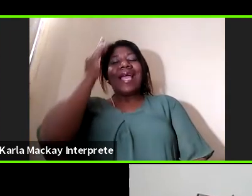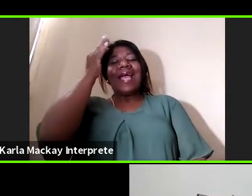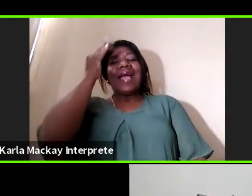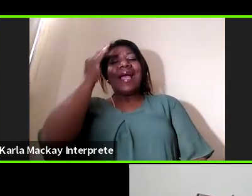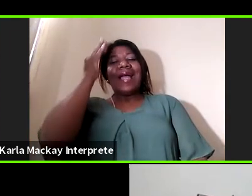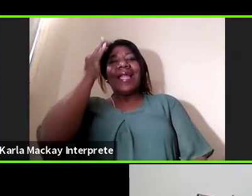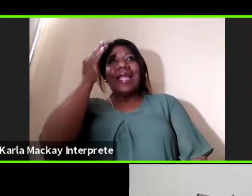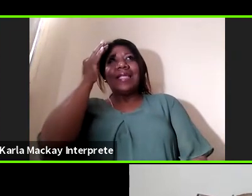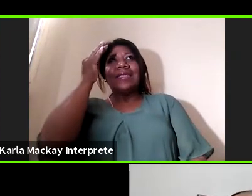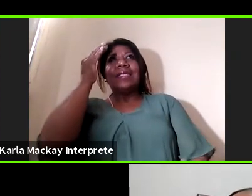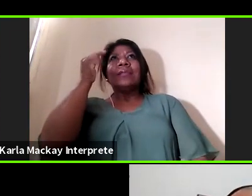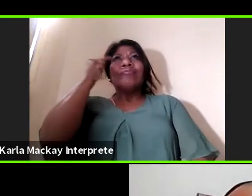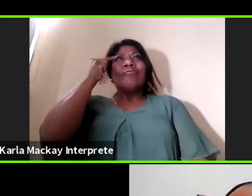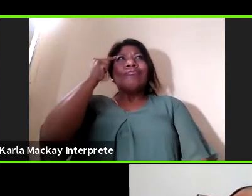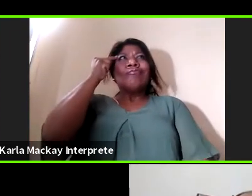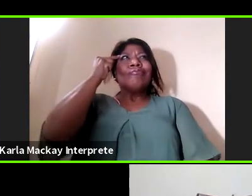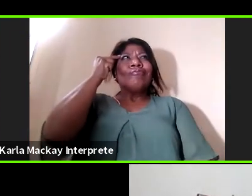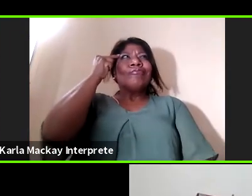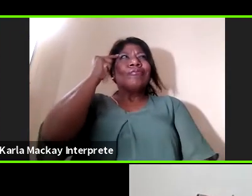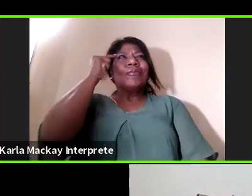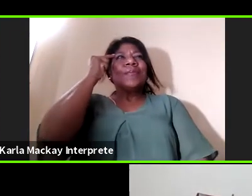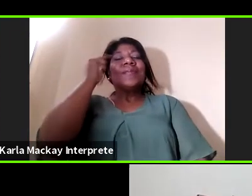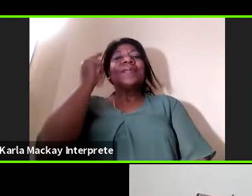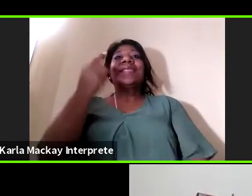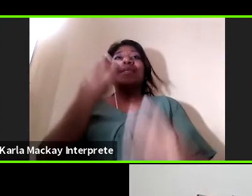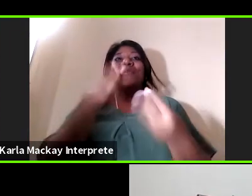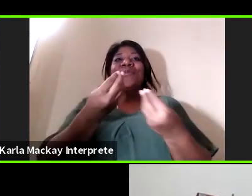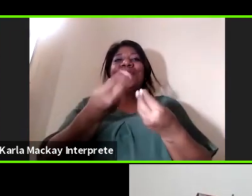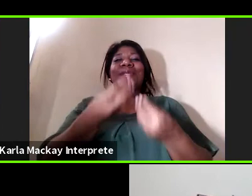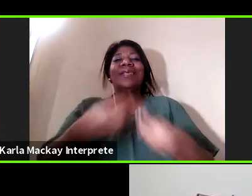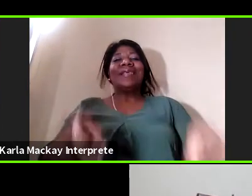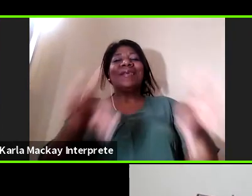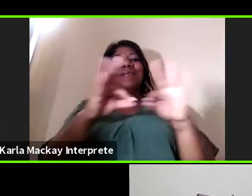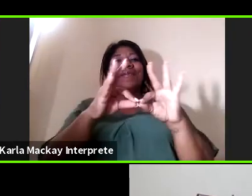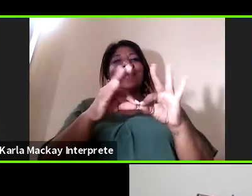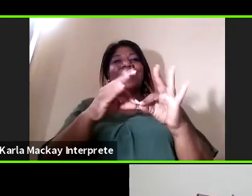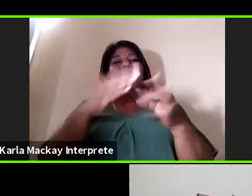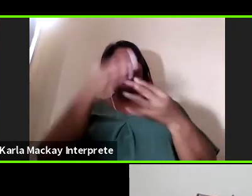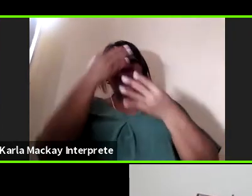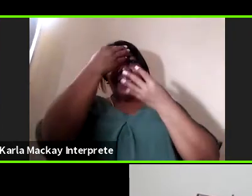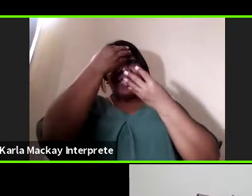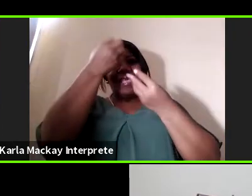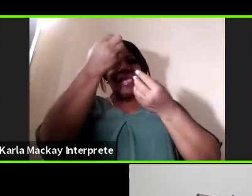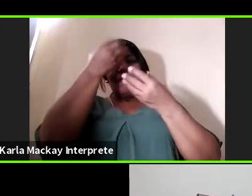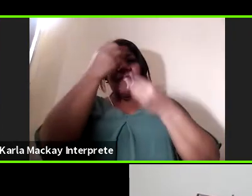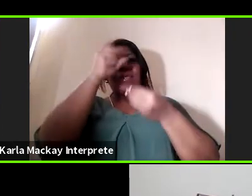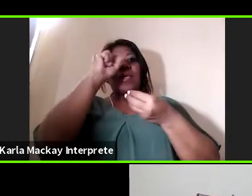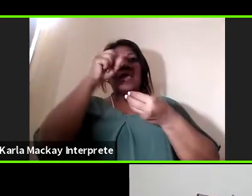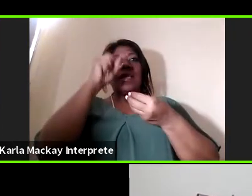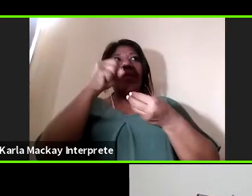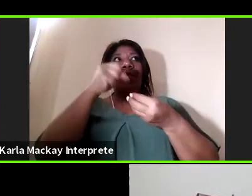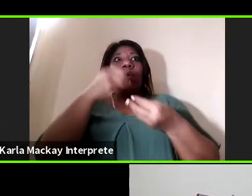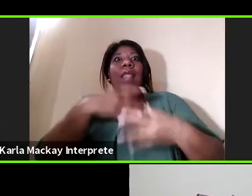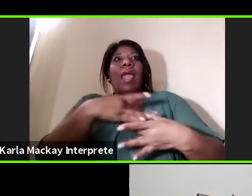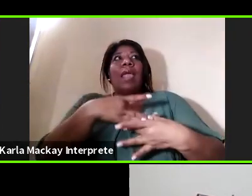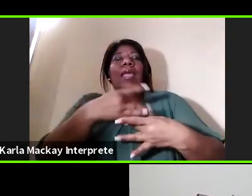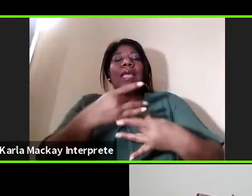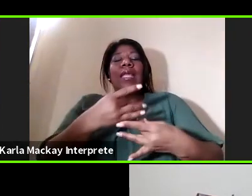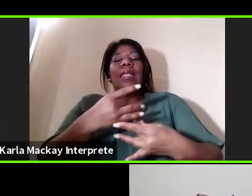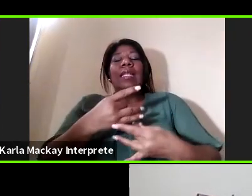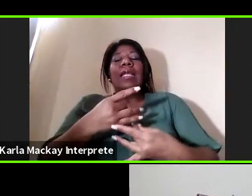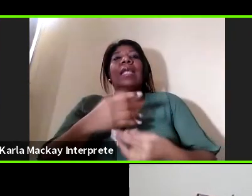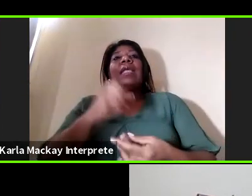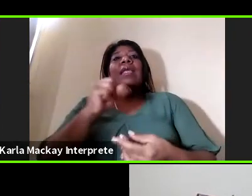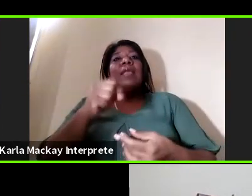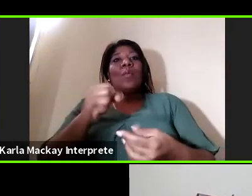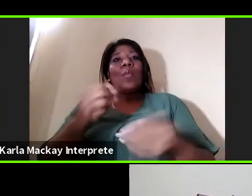pie y formación para que se puedan interesar en las áreas científicas y así poder aumentar